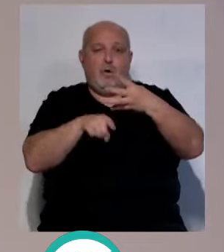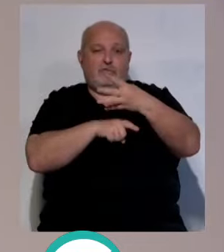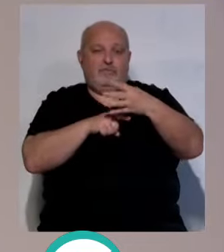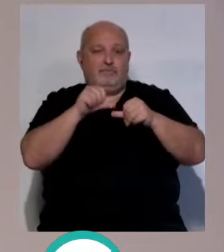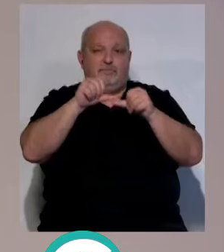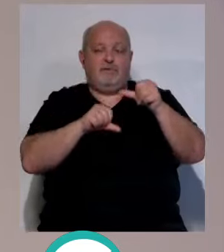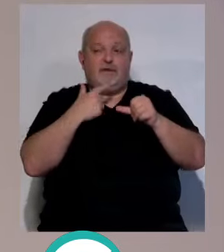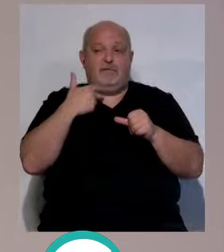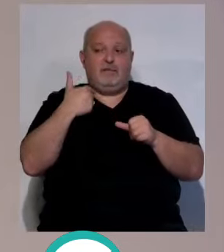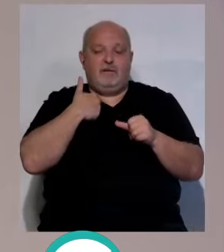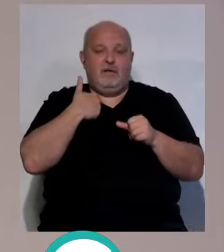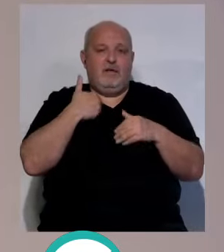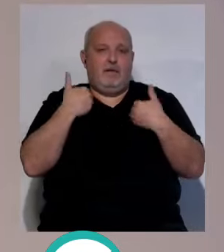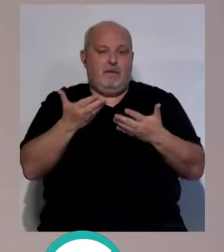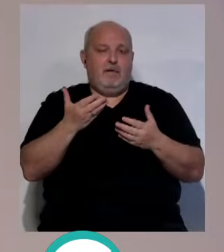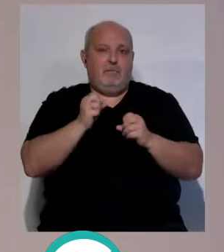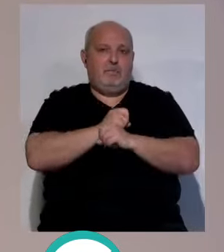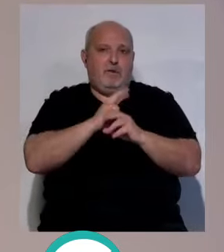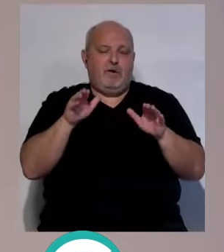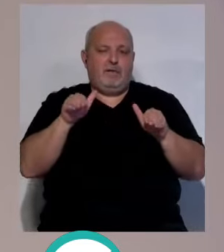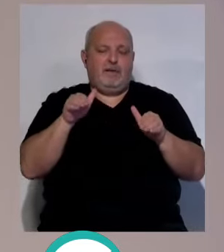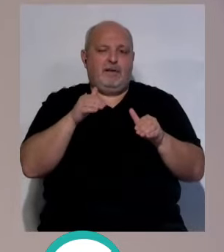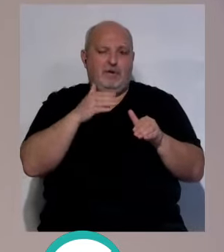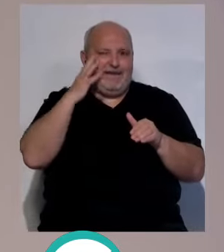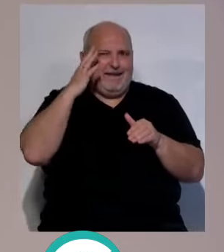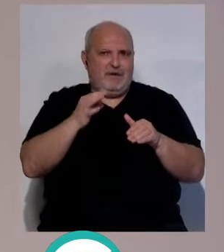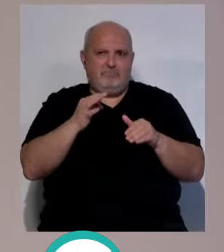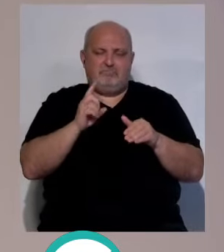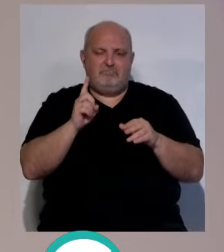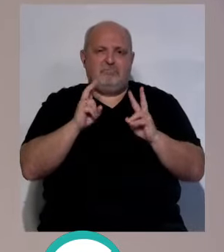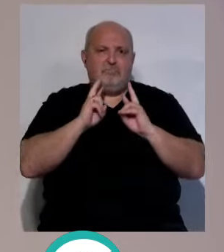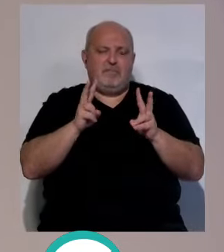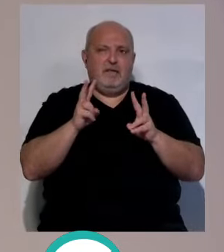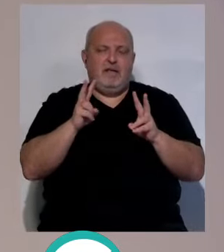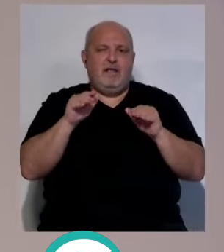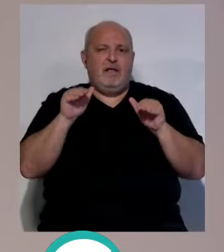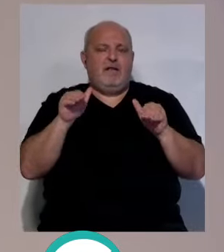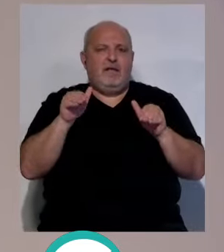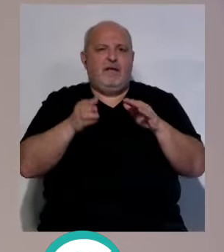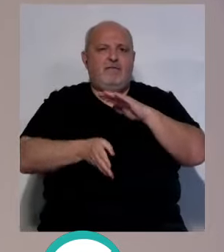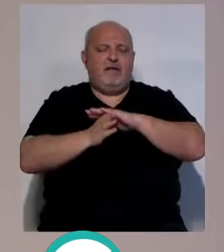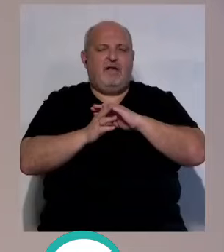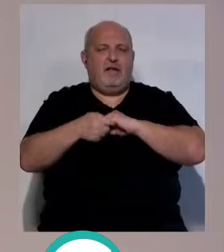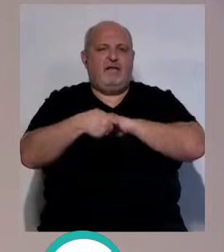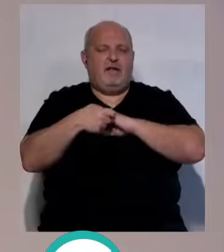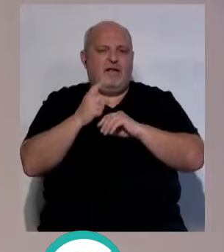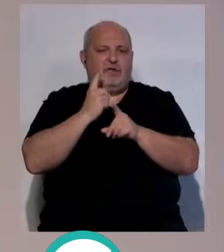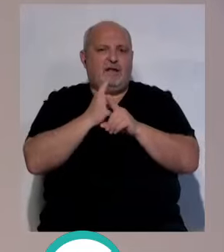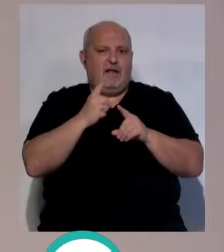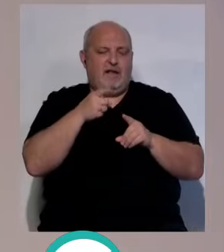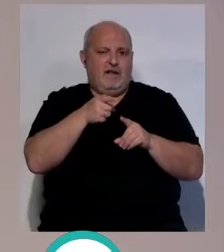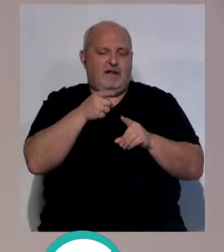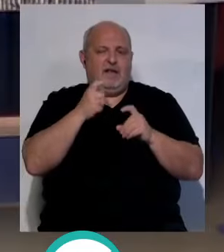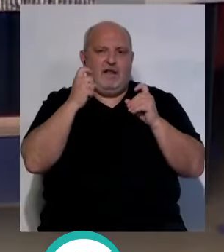Y si pierde, se le puede complicar la cosa al Atlético de Madrid. Y por eso creo que nos beneficia que el Atlético de Madrid vaya a Vitoria contra el Alavés